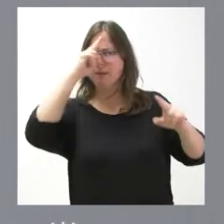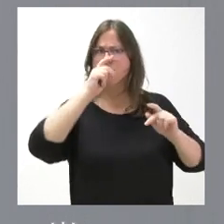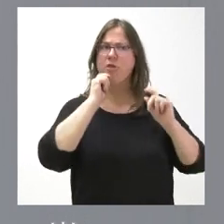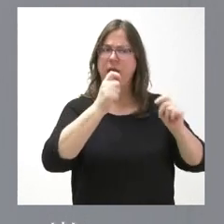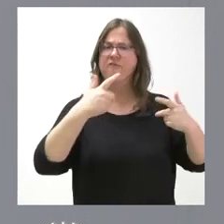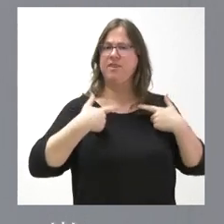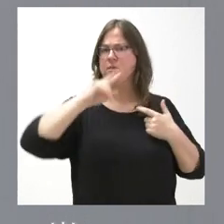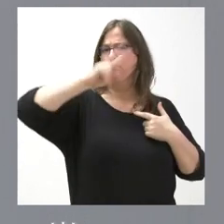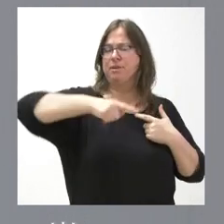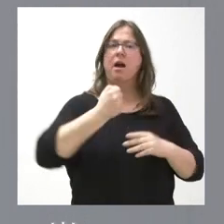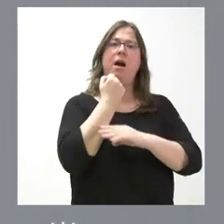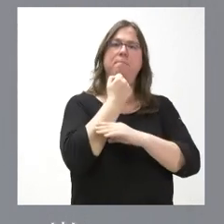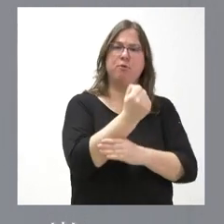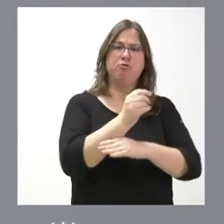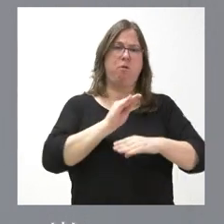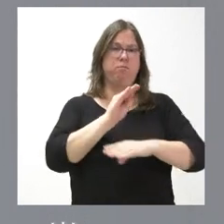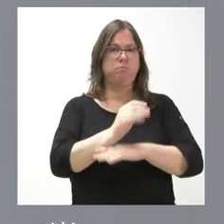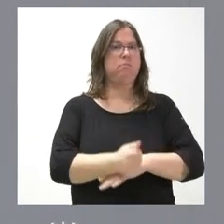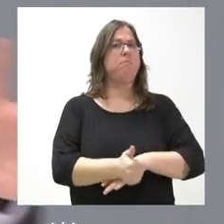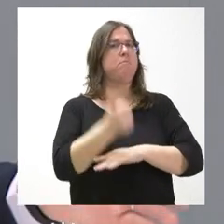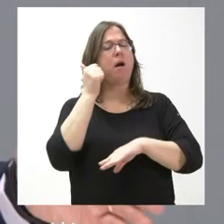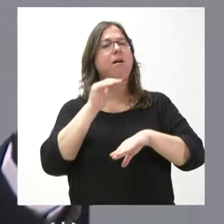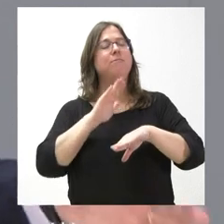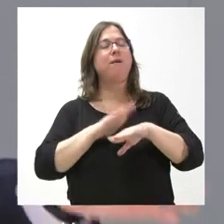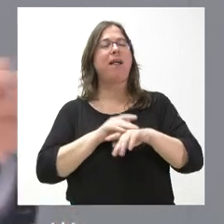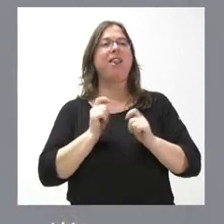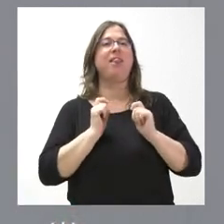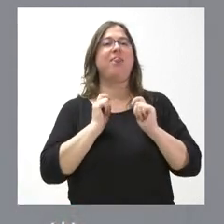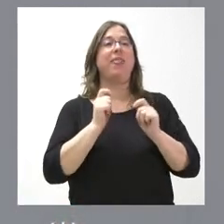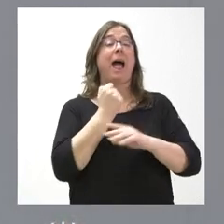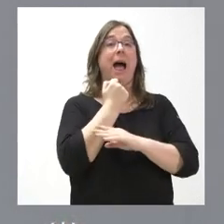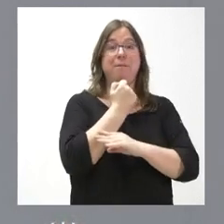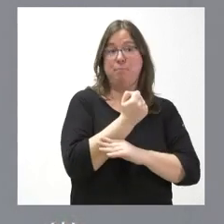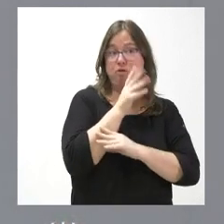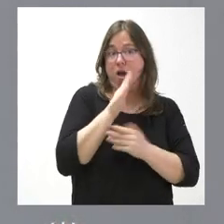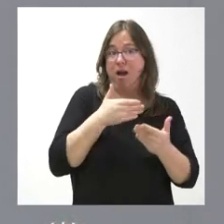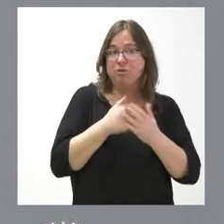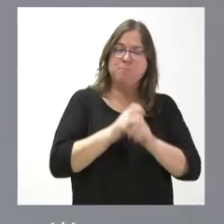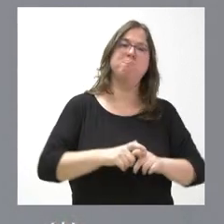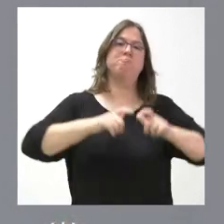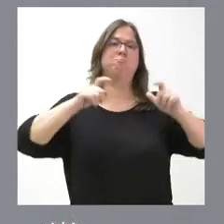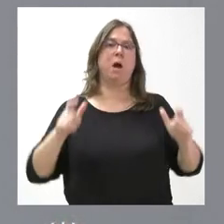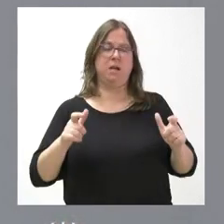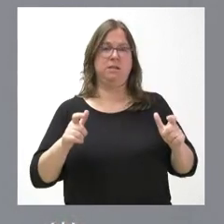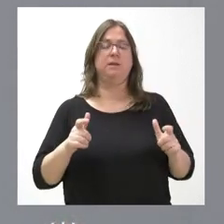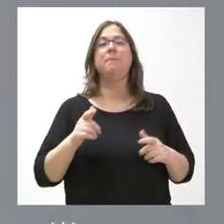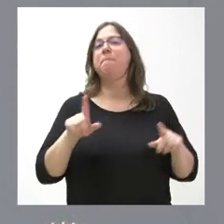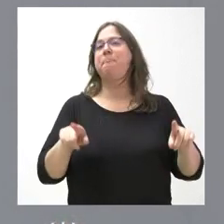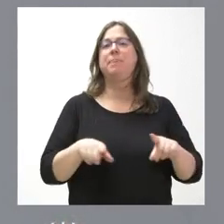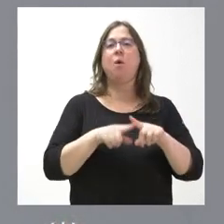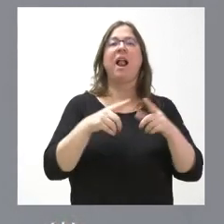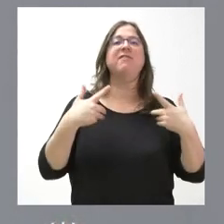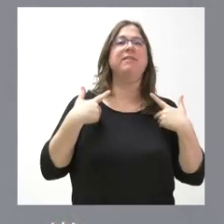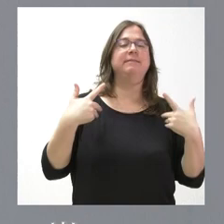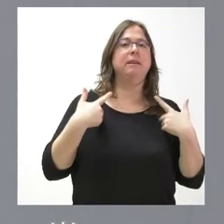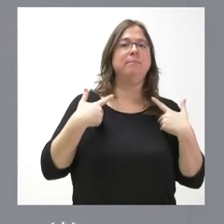y, en definitiva, pues dar un ensanche al apoyo que se viene percibiendo por parte de las mismas, bien sea víctimas